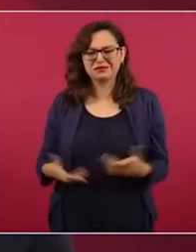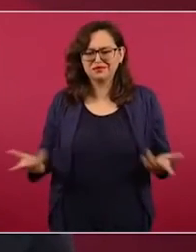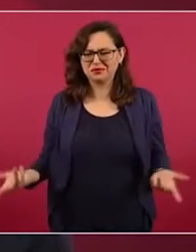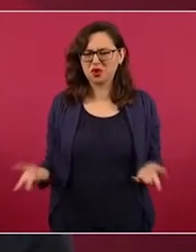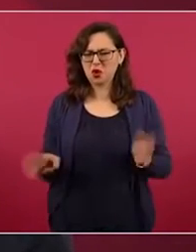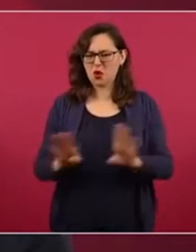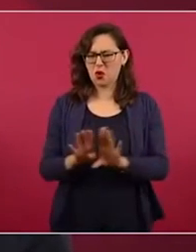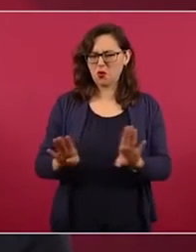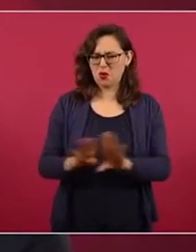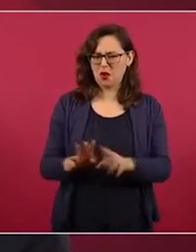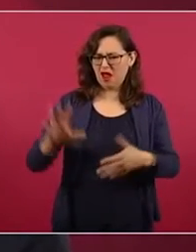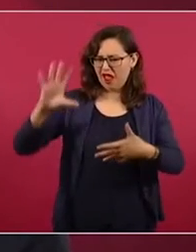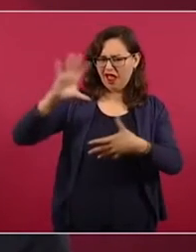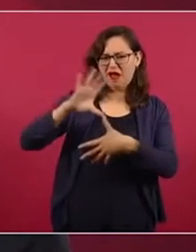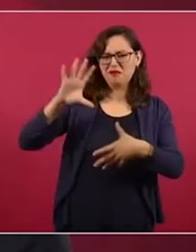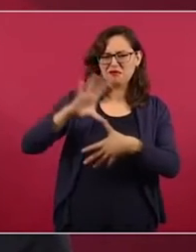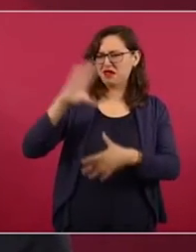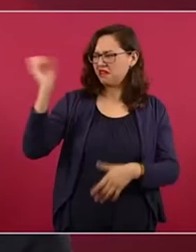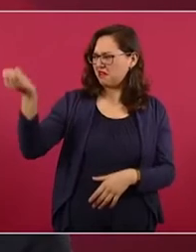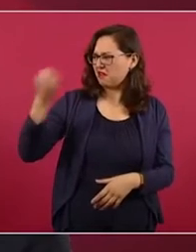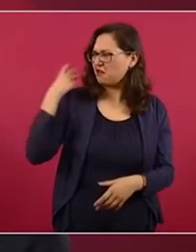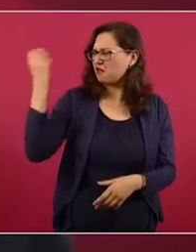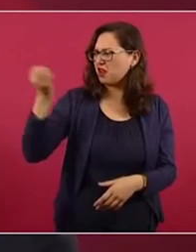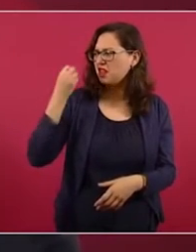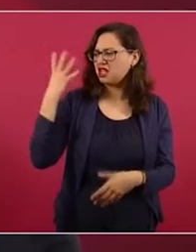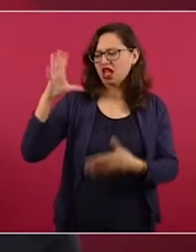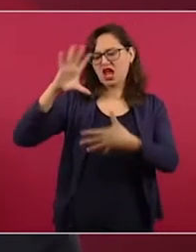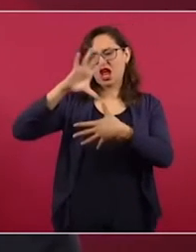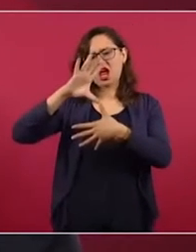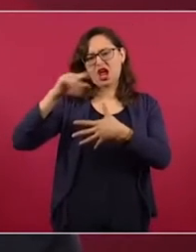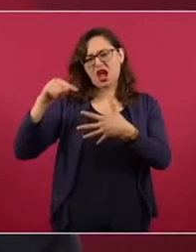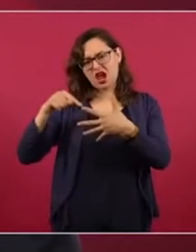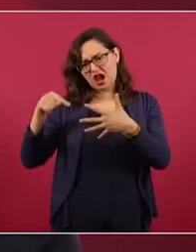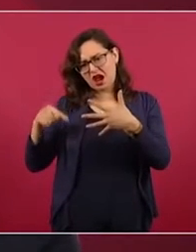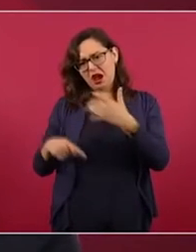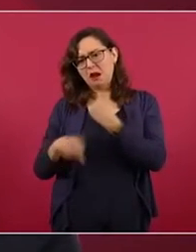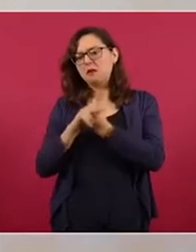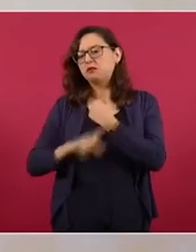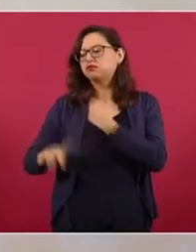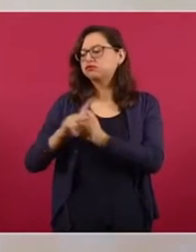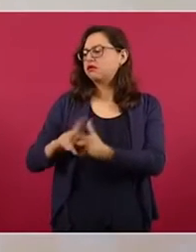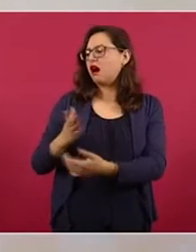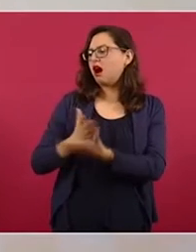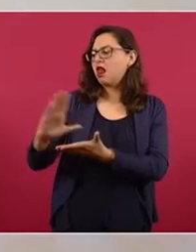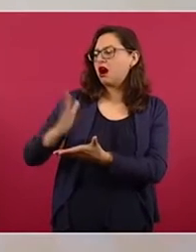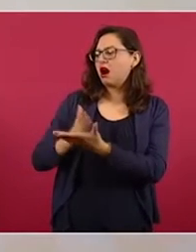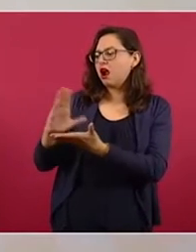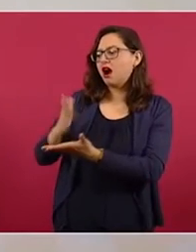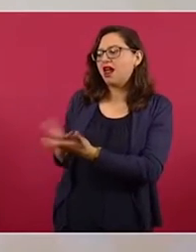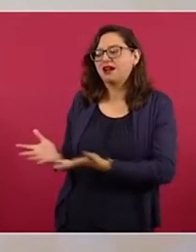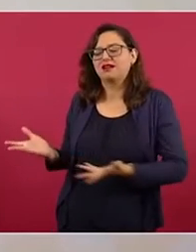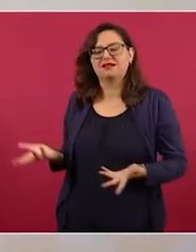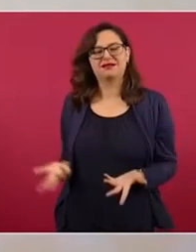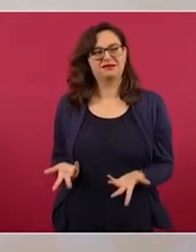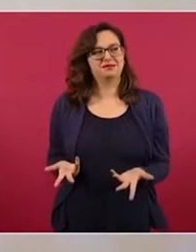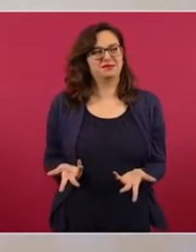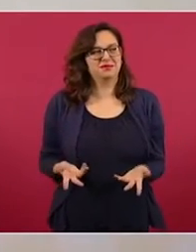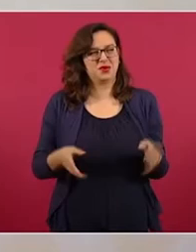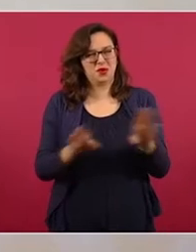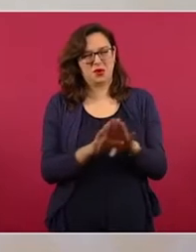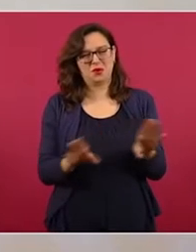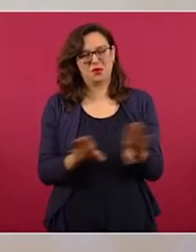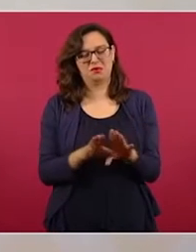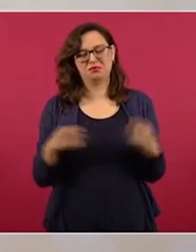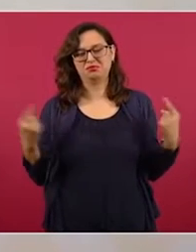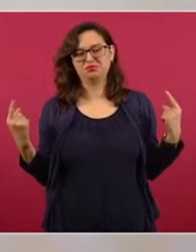participan todos los países del continente americano.